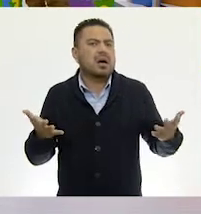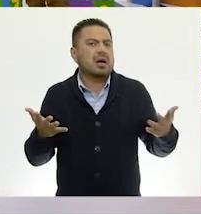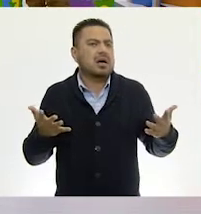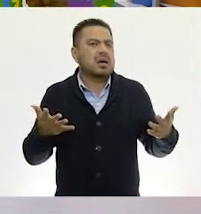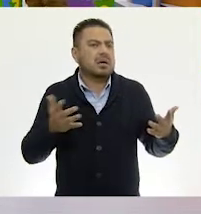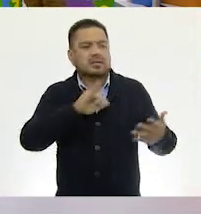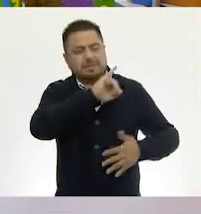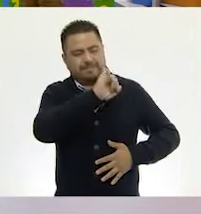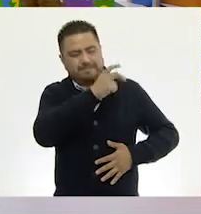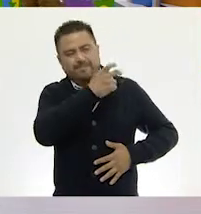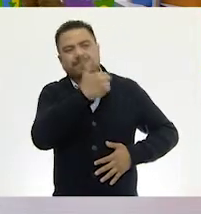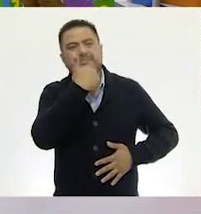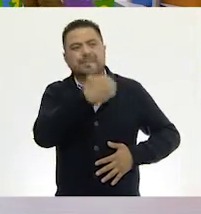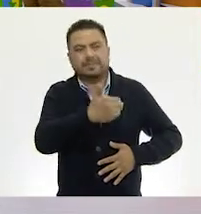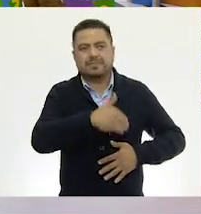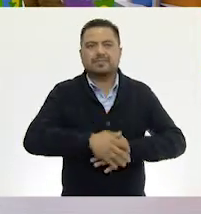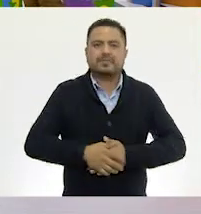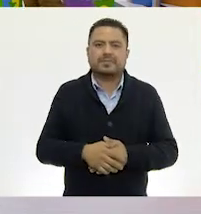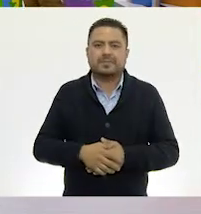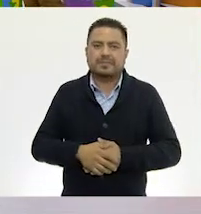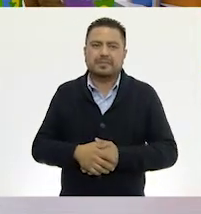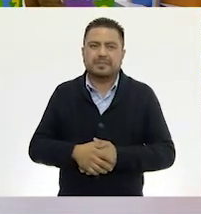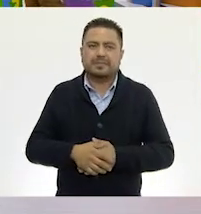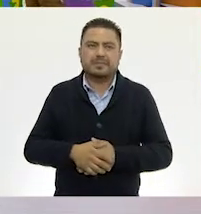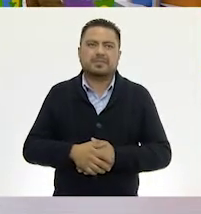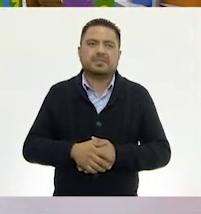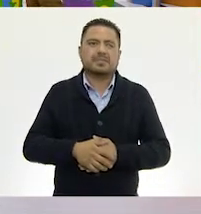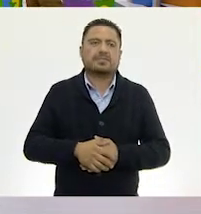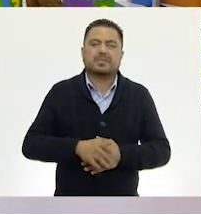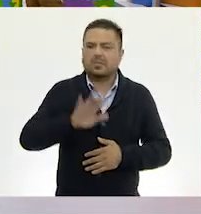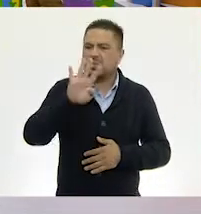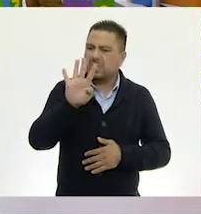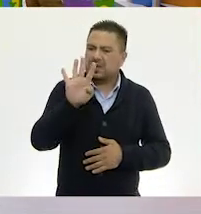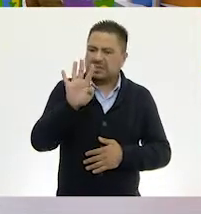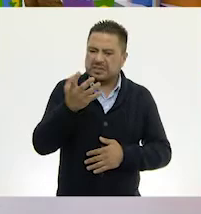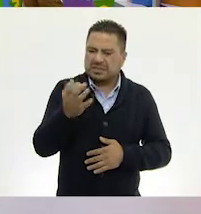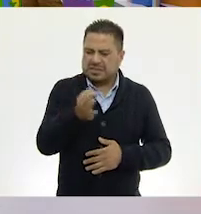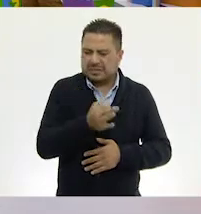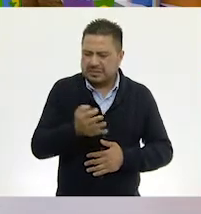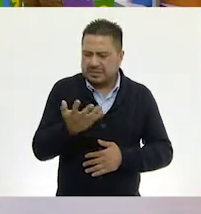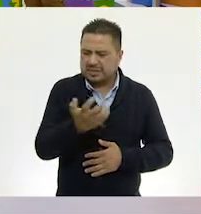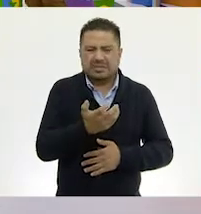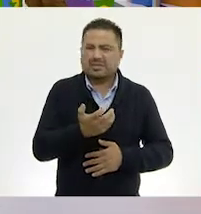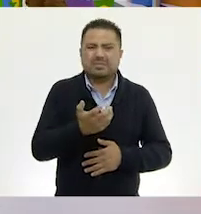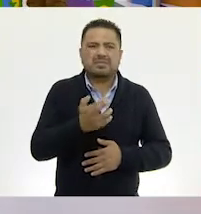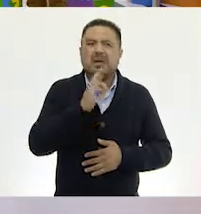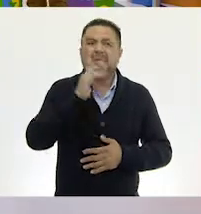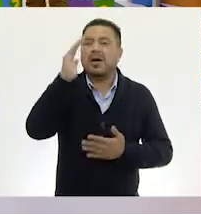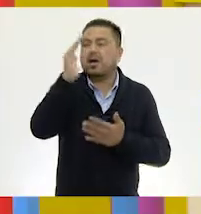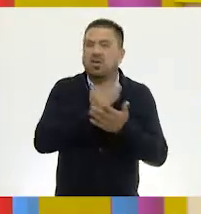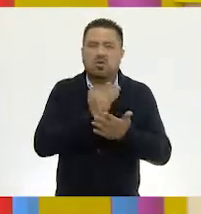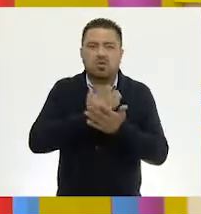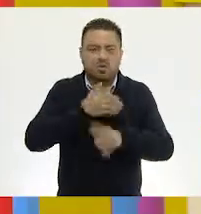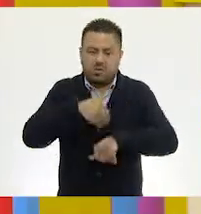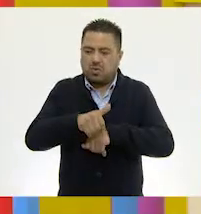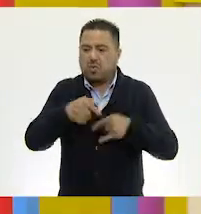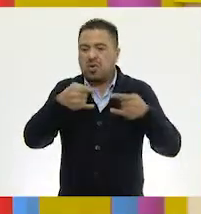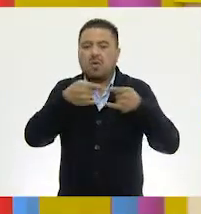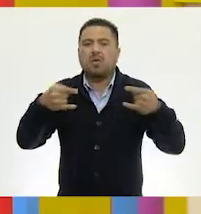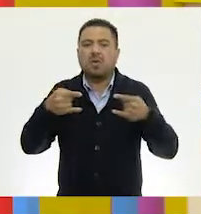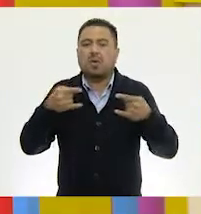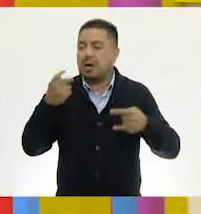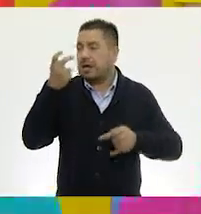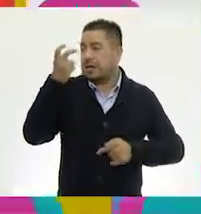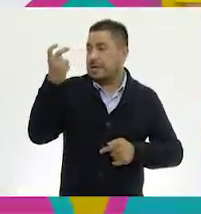Excelente. Muy bien, Felipe. Cuatro de cinco. ya hemos dicho que la menor cantidad de monedas o billetes.